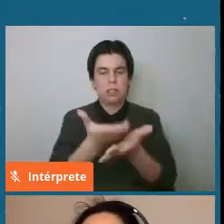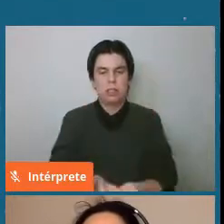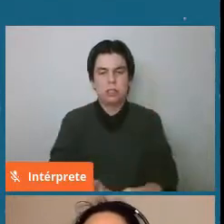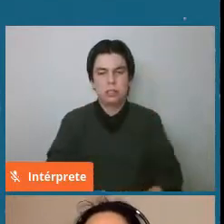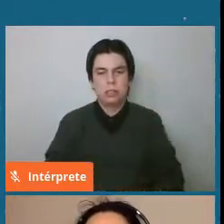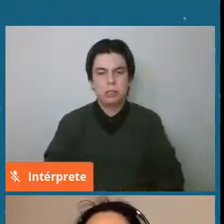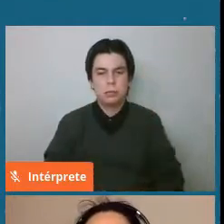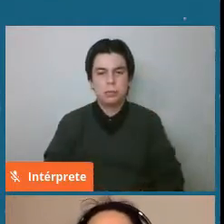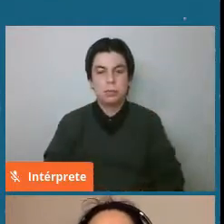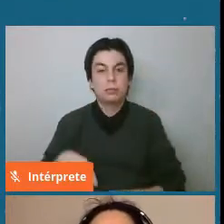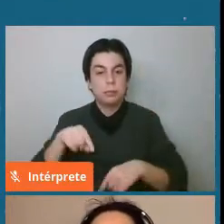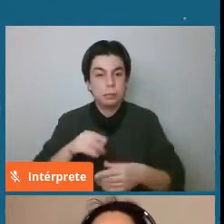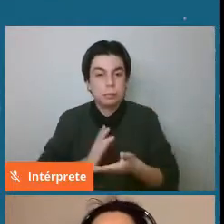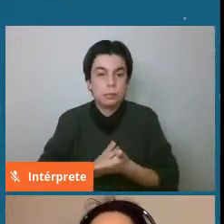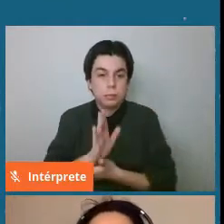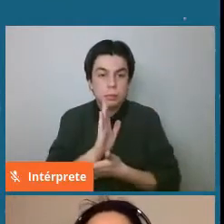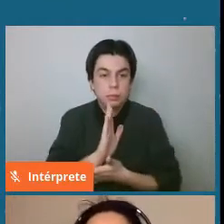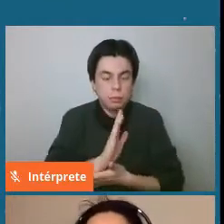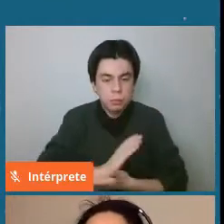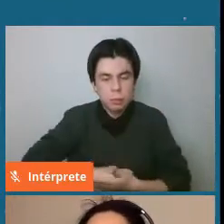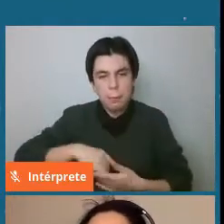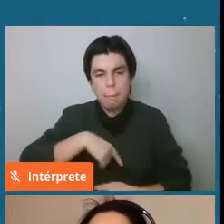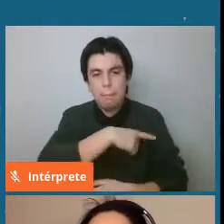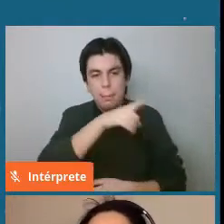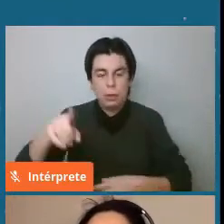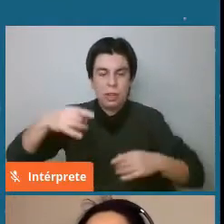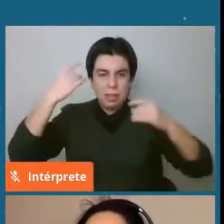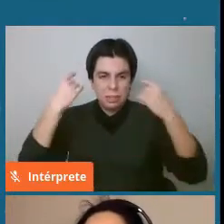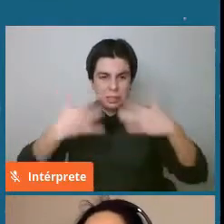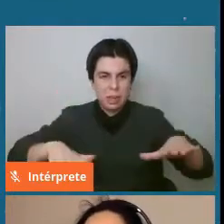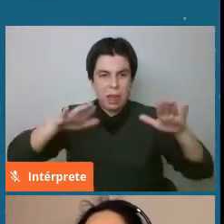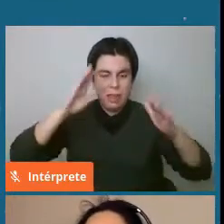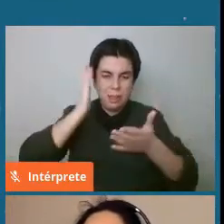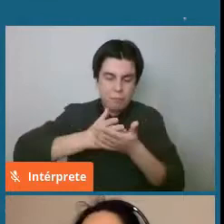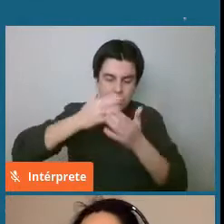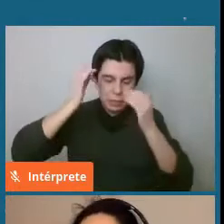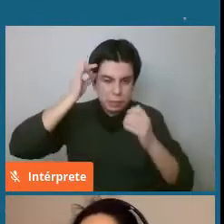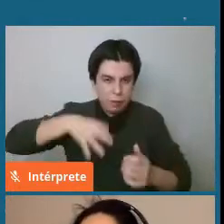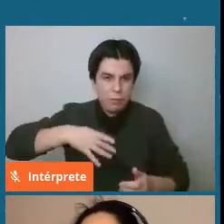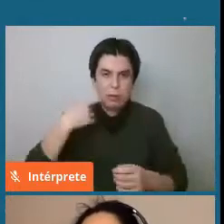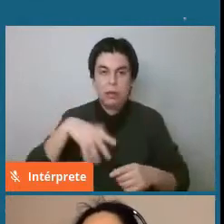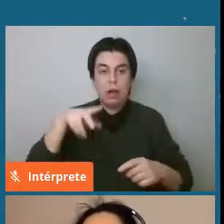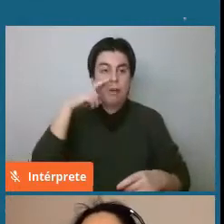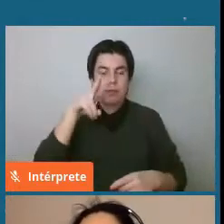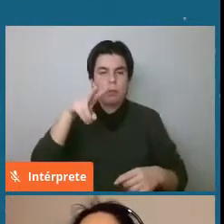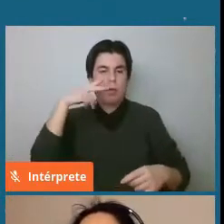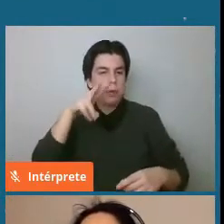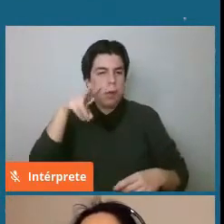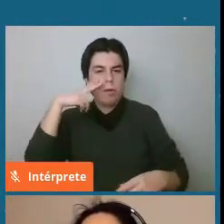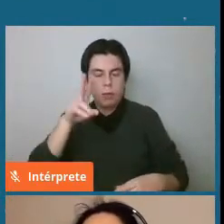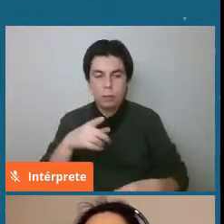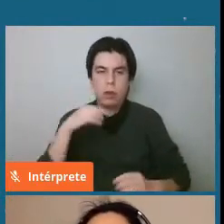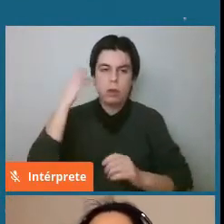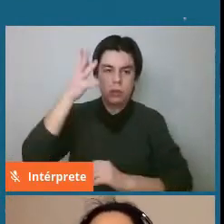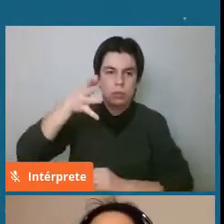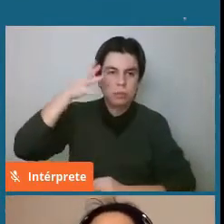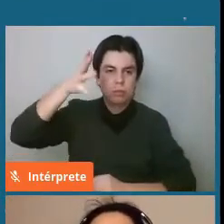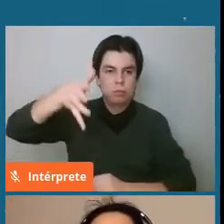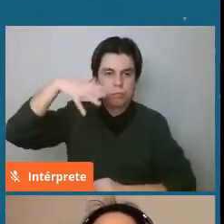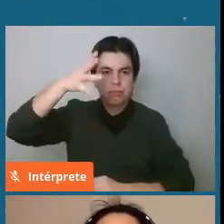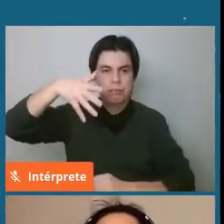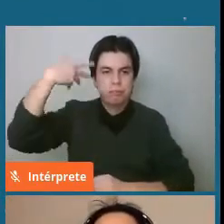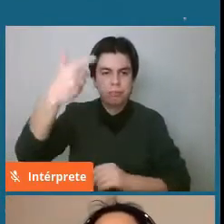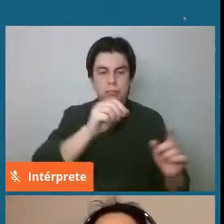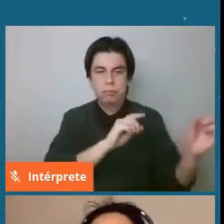vamos a partir viendo lo que ya deberían saber a estas alturas después de tantas charlas interesantes. Entonces, vamos a ir pasando